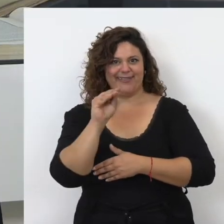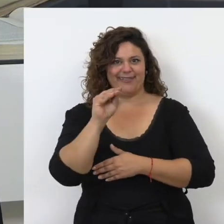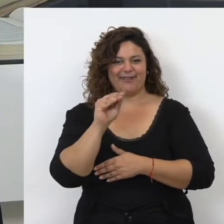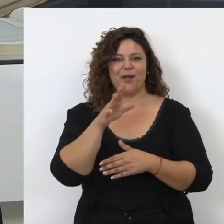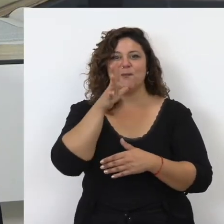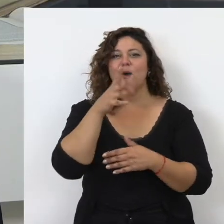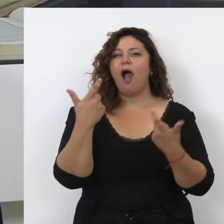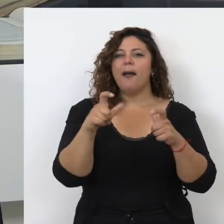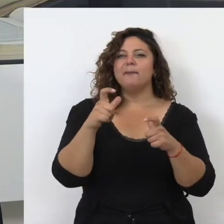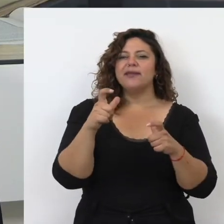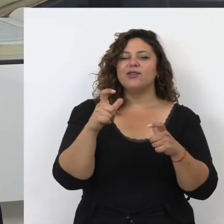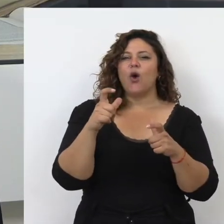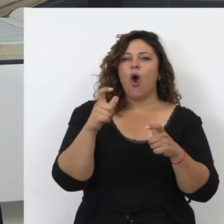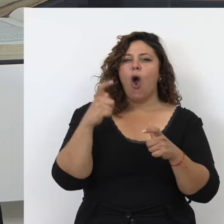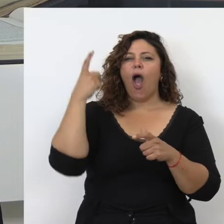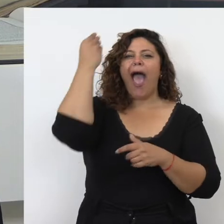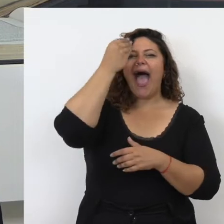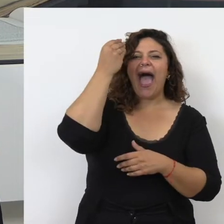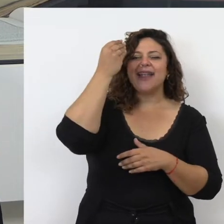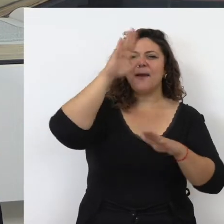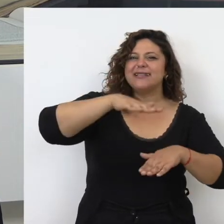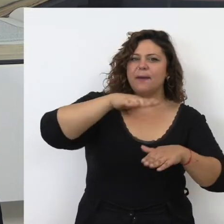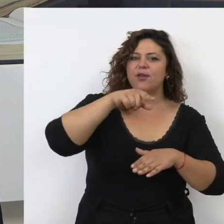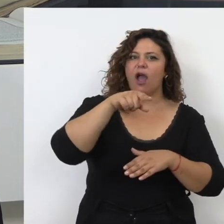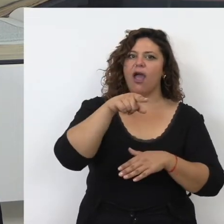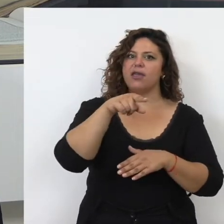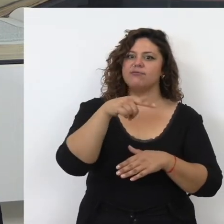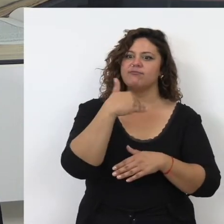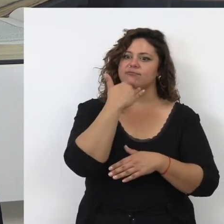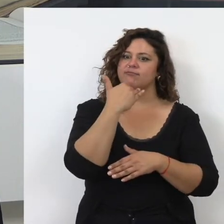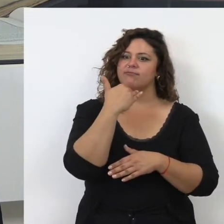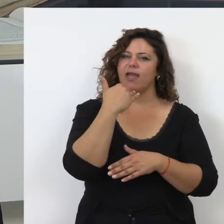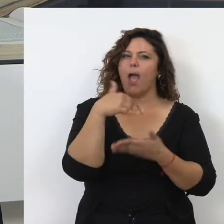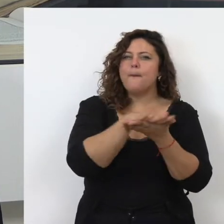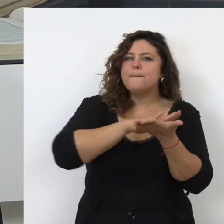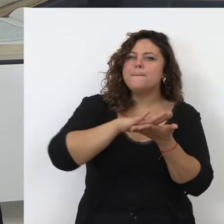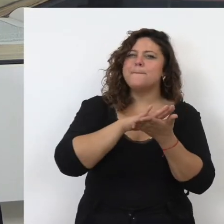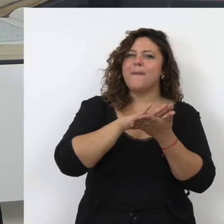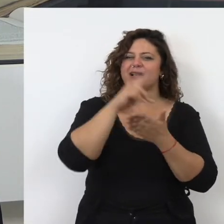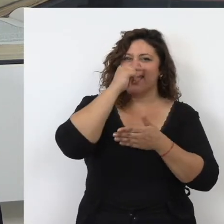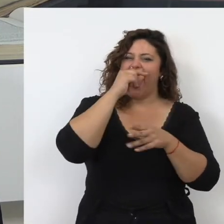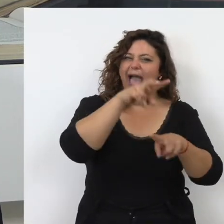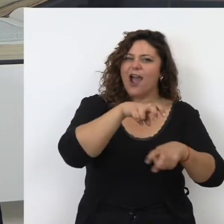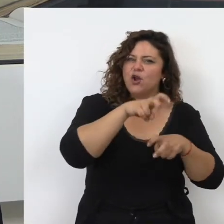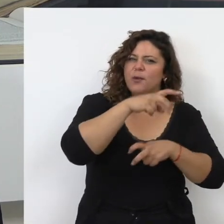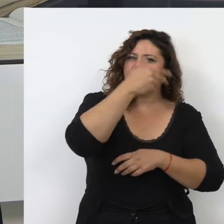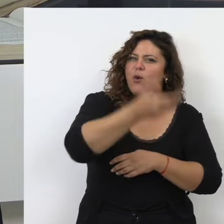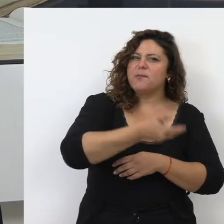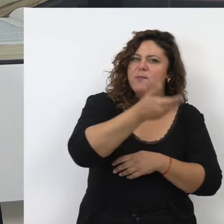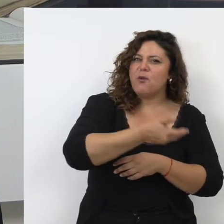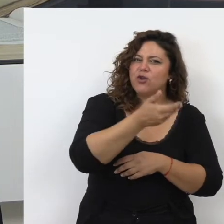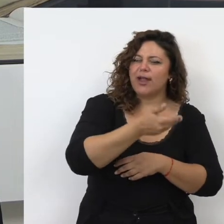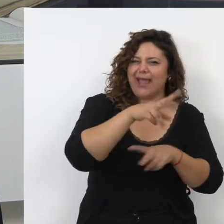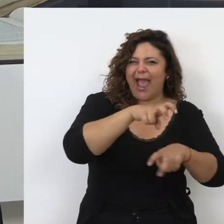si bien en el mundo árabo-islámico hay una fuente agronómica muy importante, como fue la agricultura navatea,